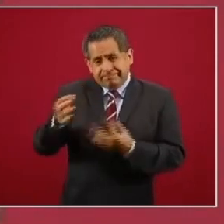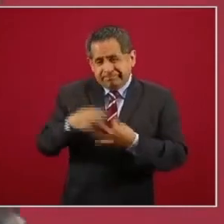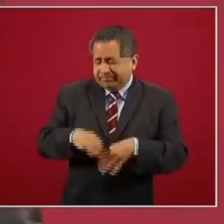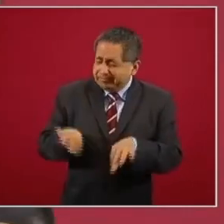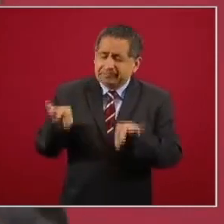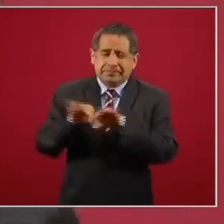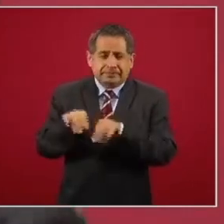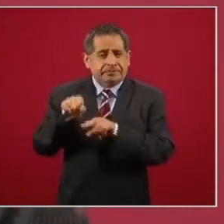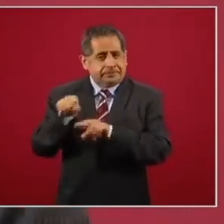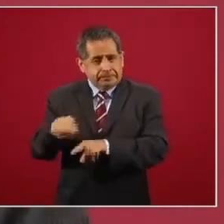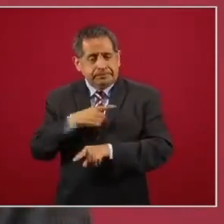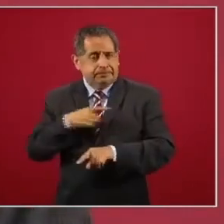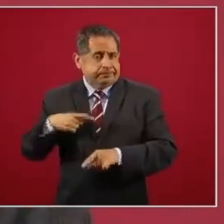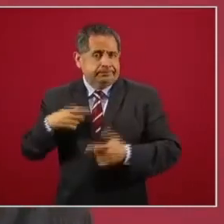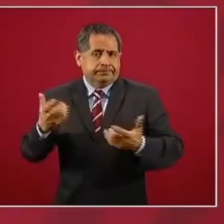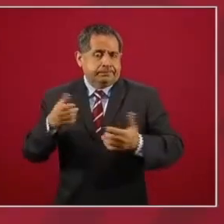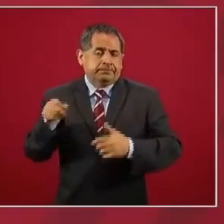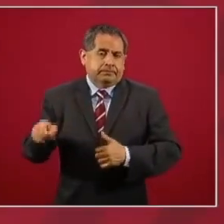importantísimo